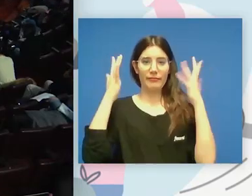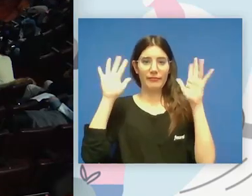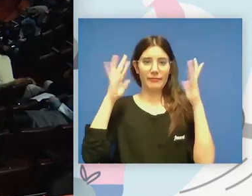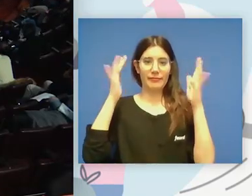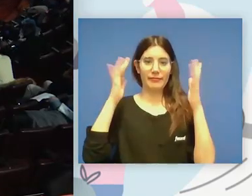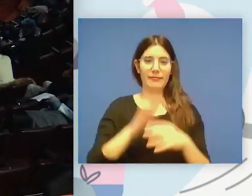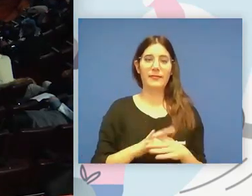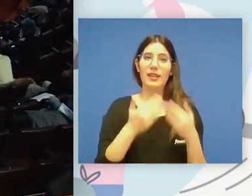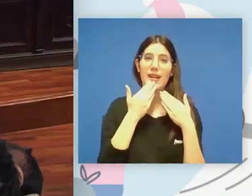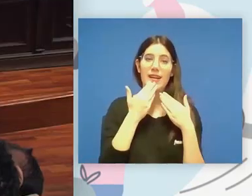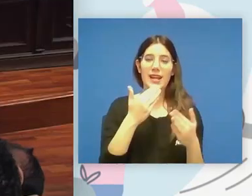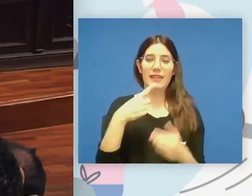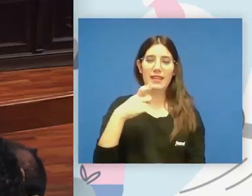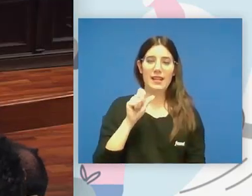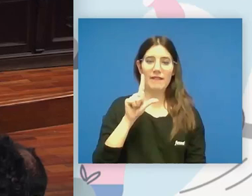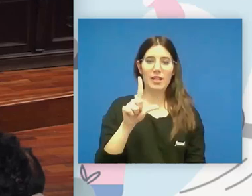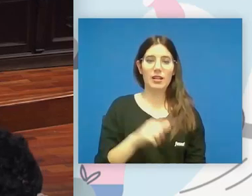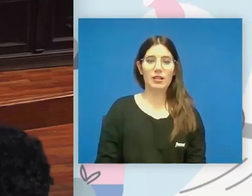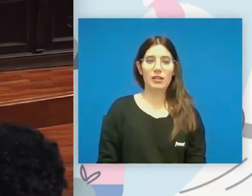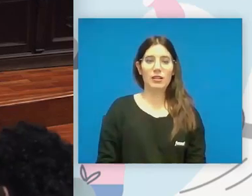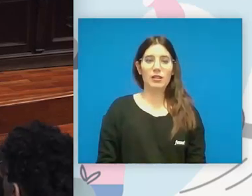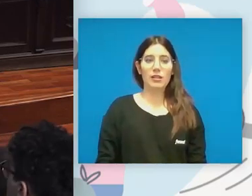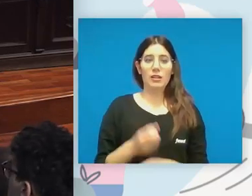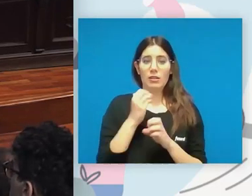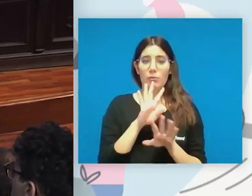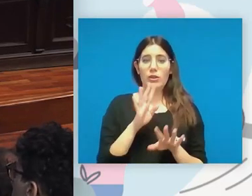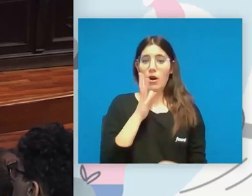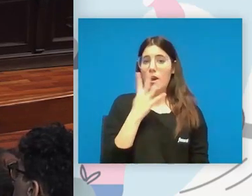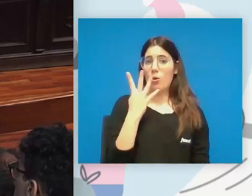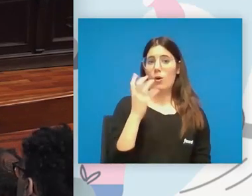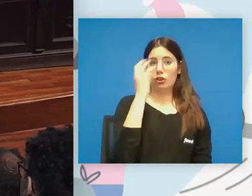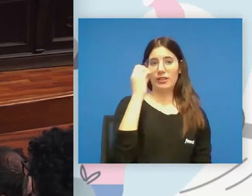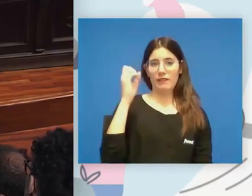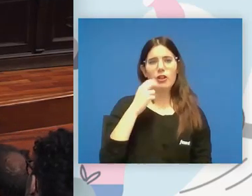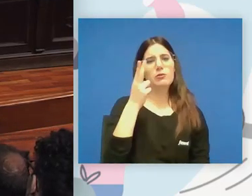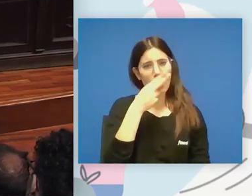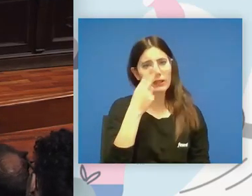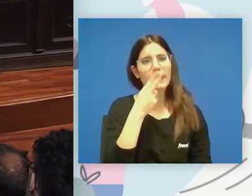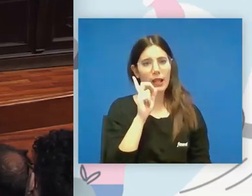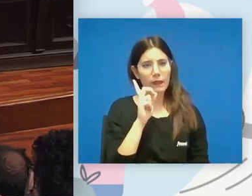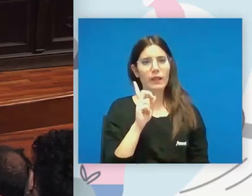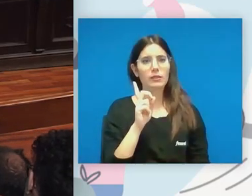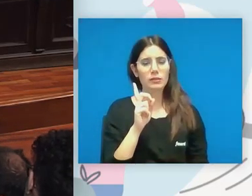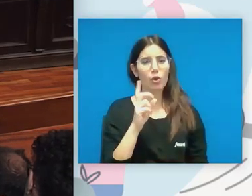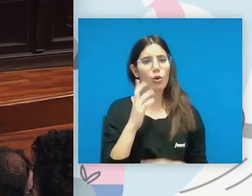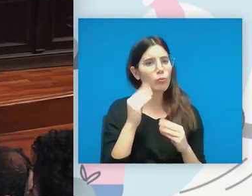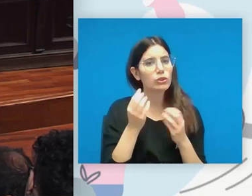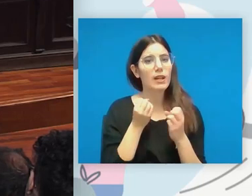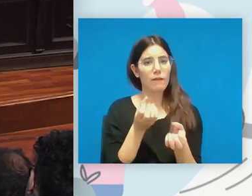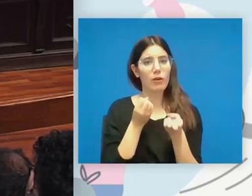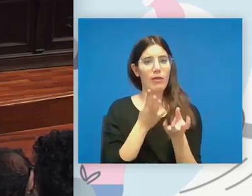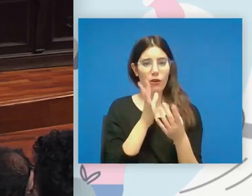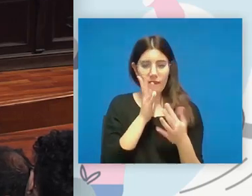gracias Gabriel y bueno cuatro intervenciones muy interesantes y con mucha información de